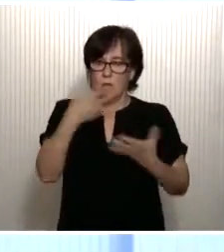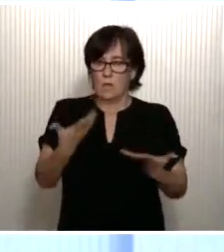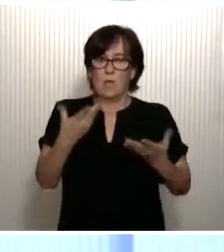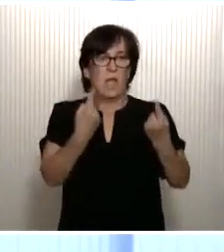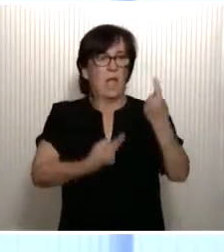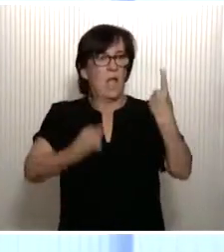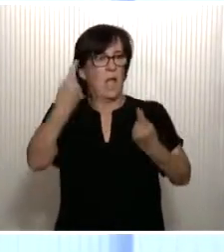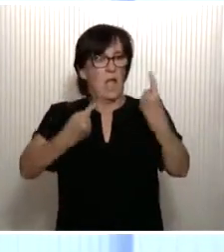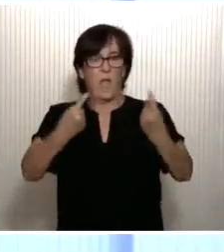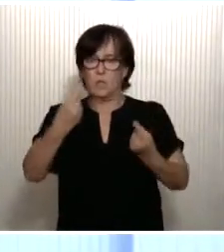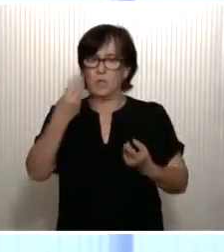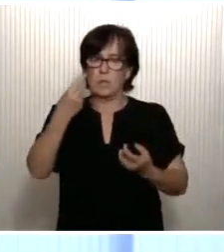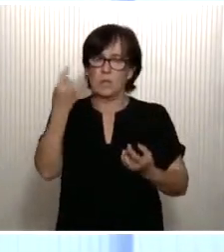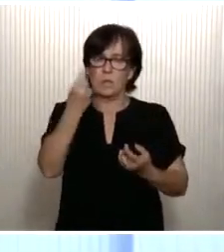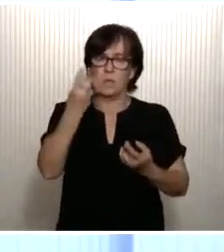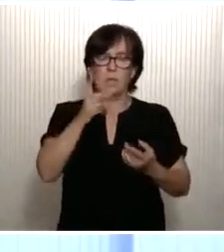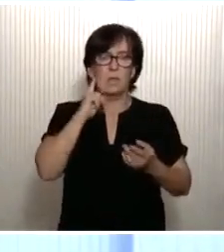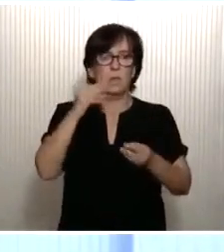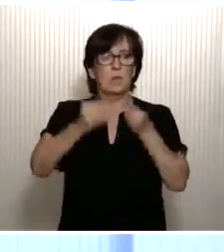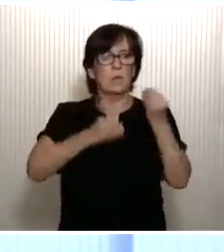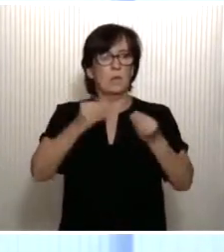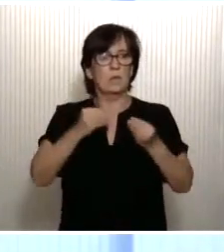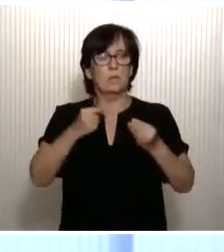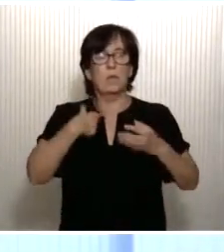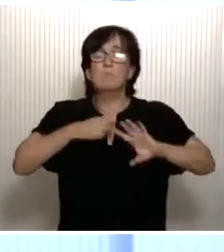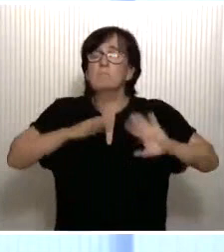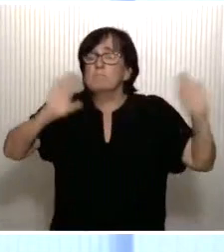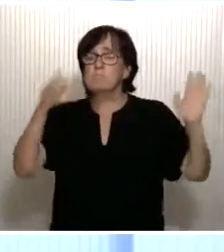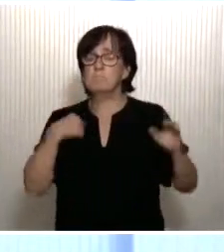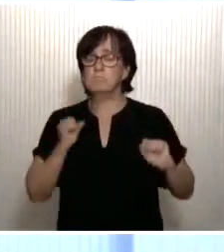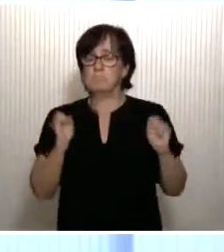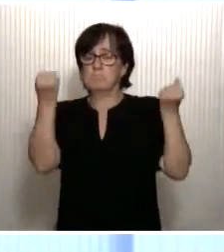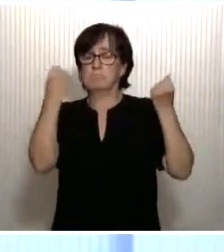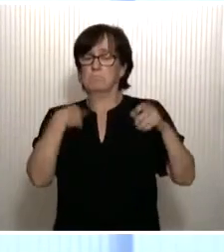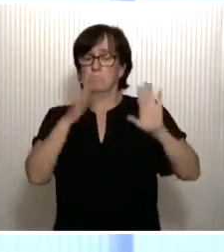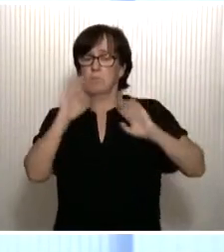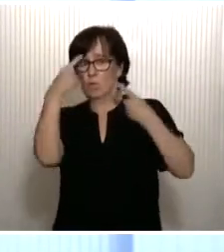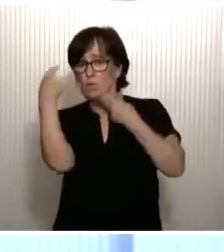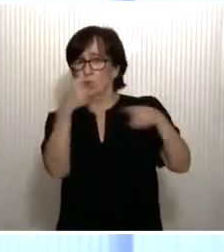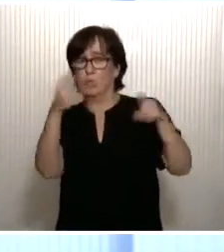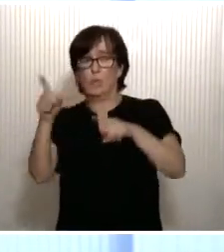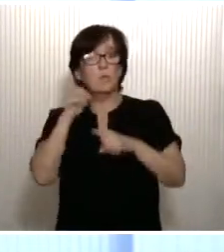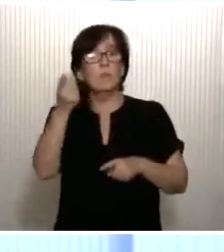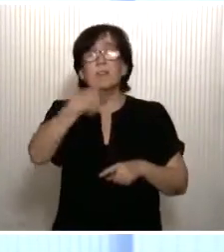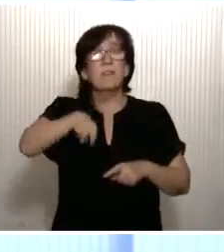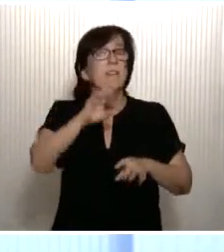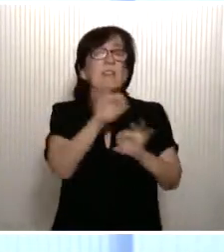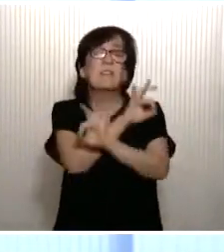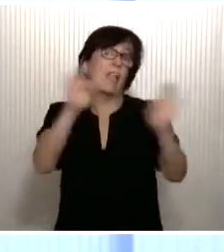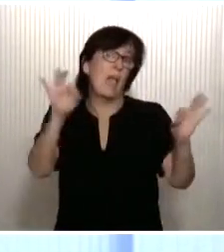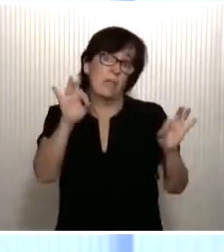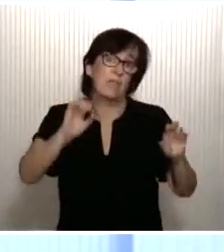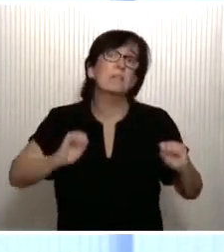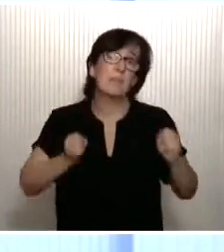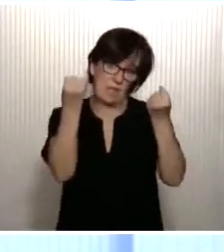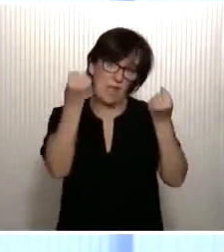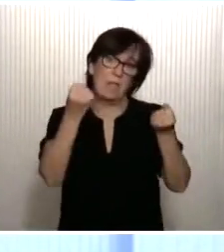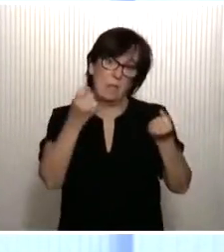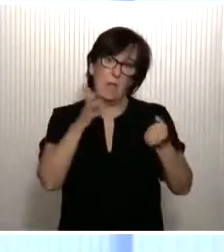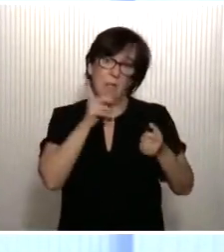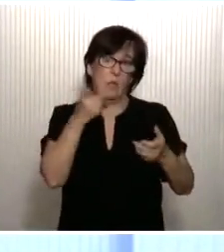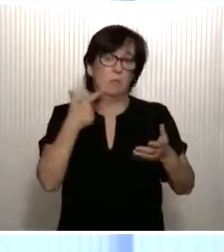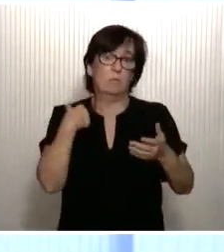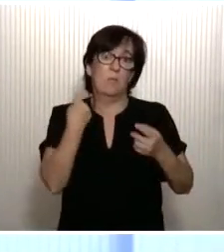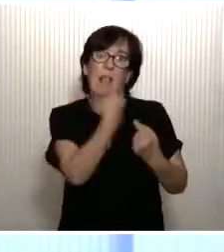en algunas otras ocasiones, la consigna del sálvese quien pueda, la experiencia es que casi nadie se salva en esa tesitura.